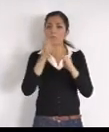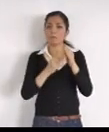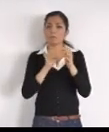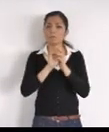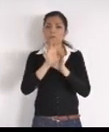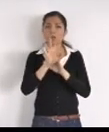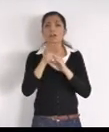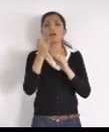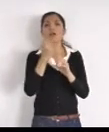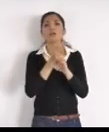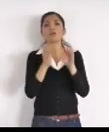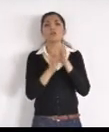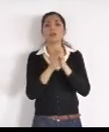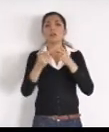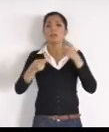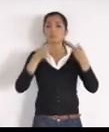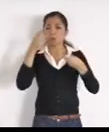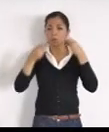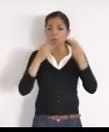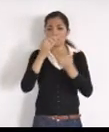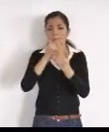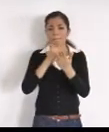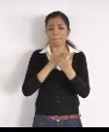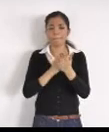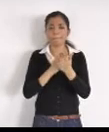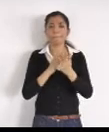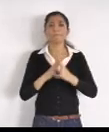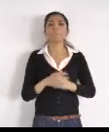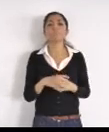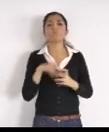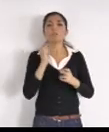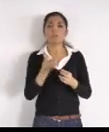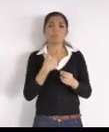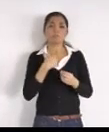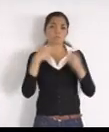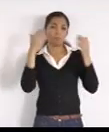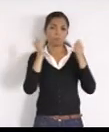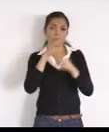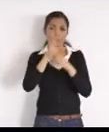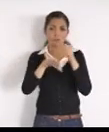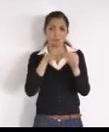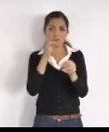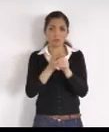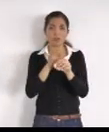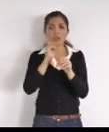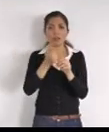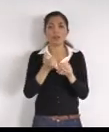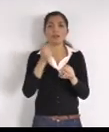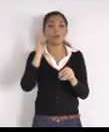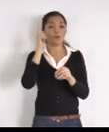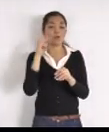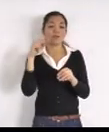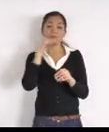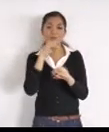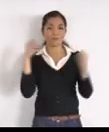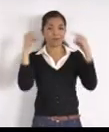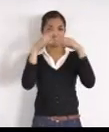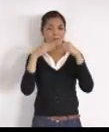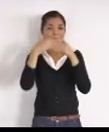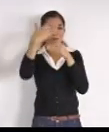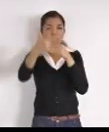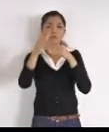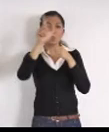me despido, de ustedes, esperándolos ver, el próximo lunes, como todas las semanas, e invitándolos, para que este miércoles,